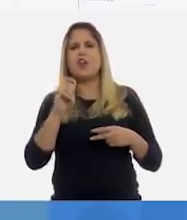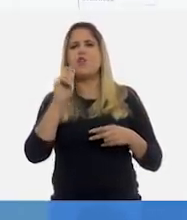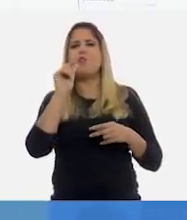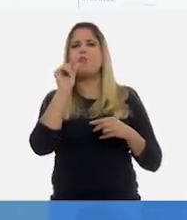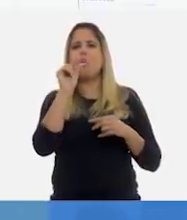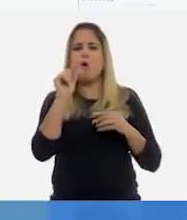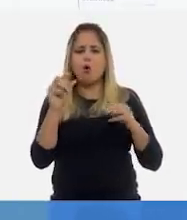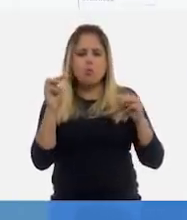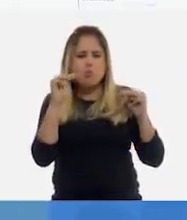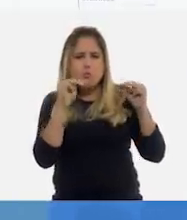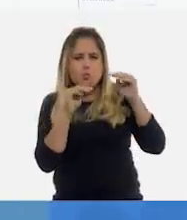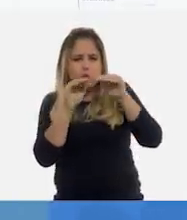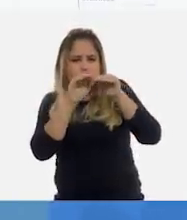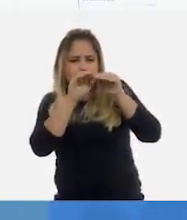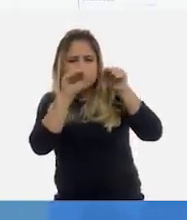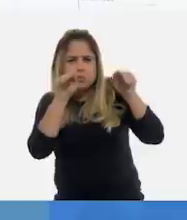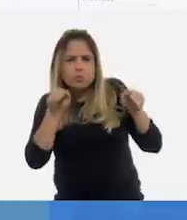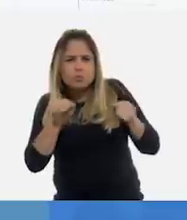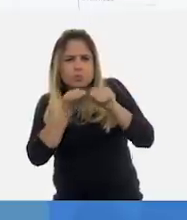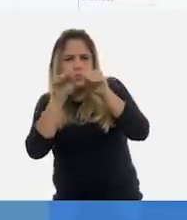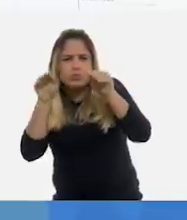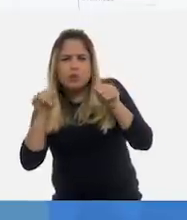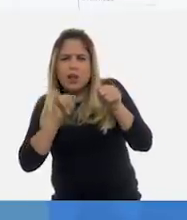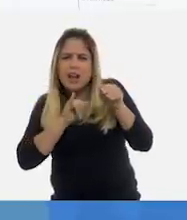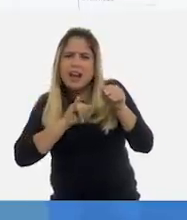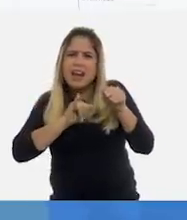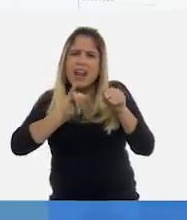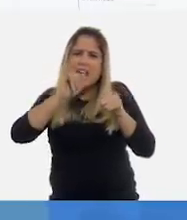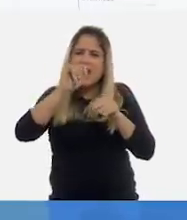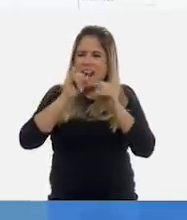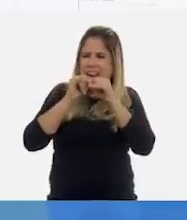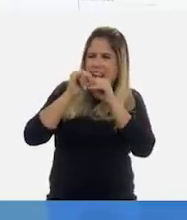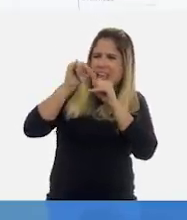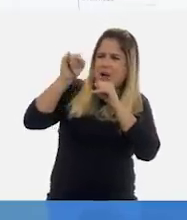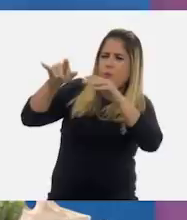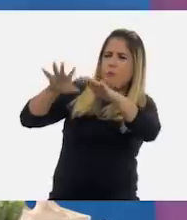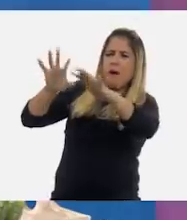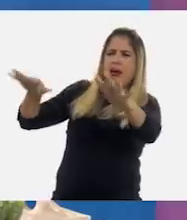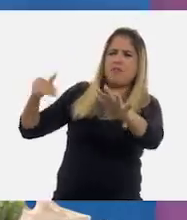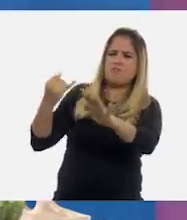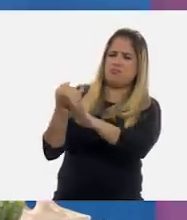pendiente elevado y alejado de las costas.